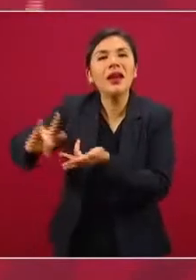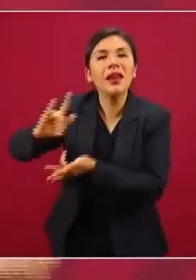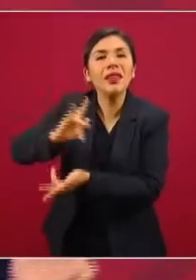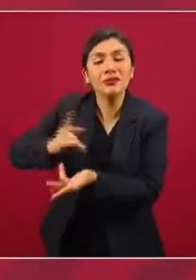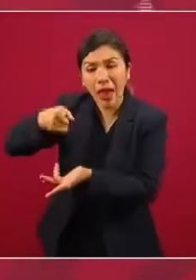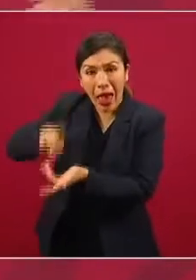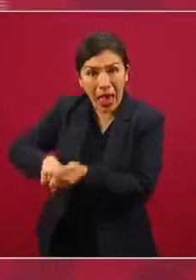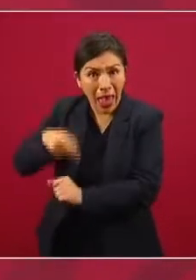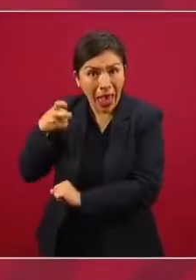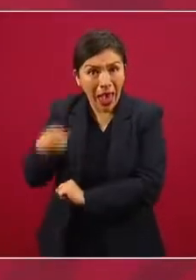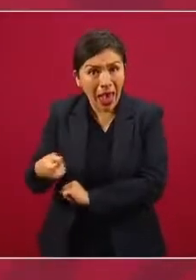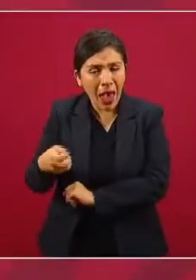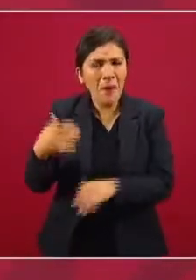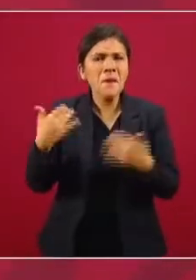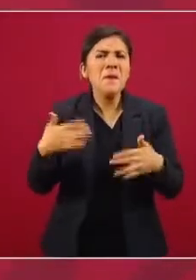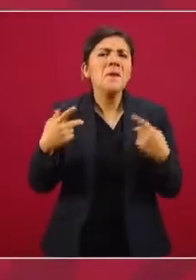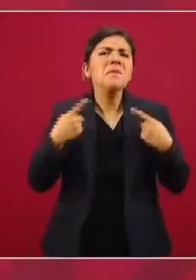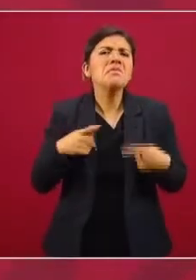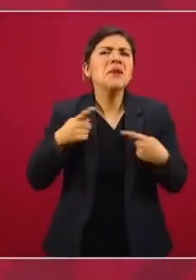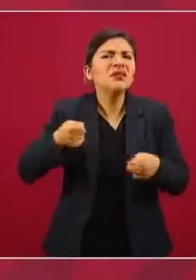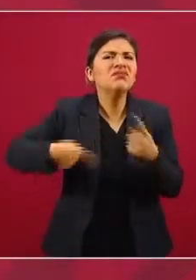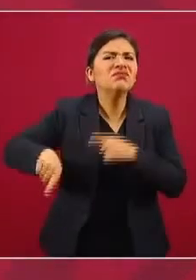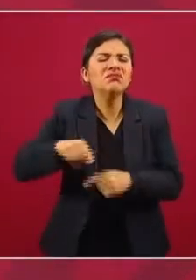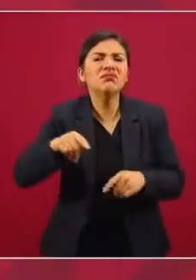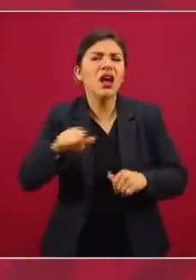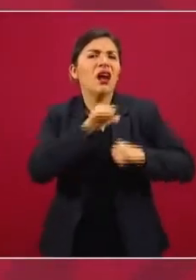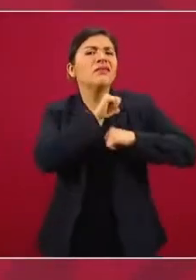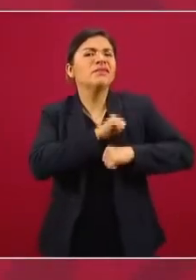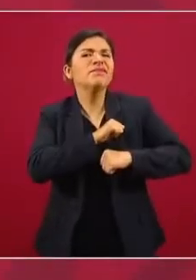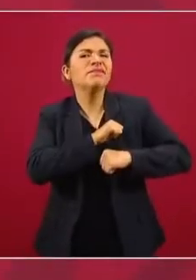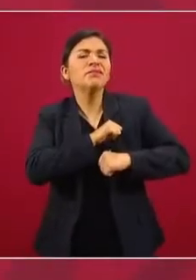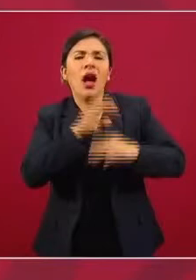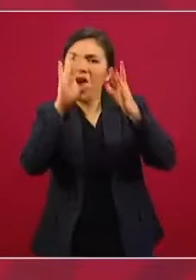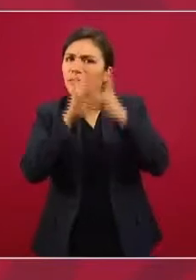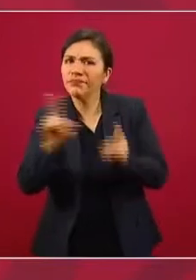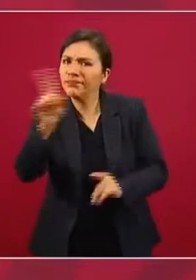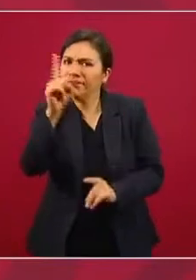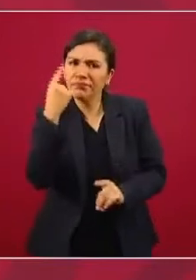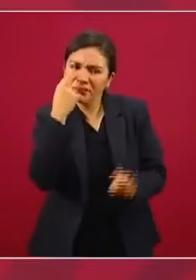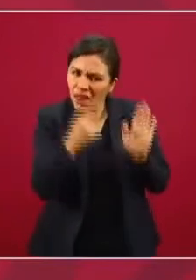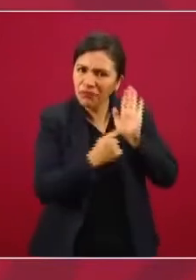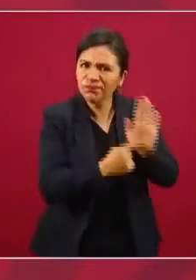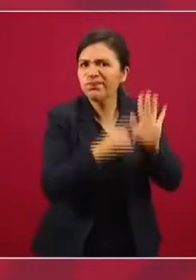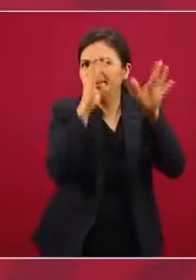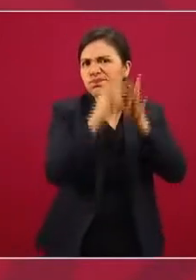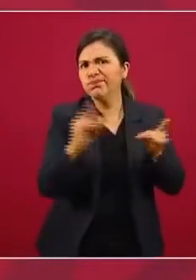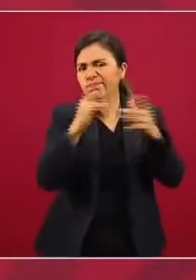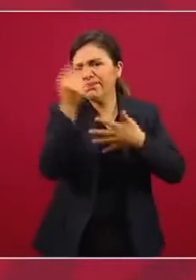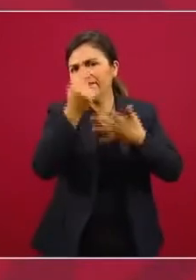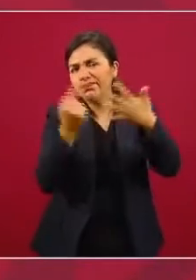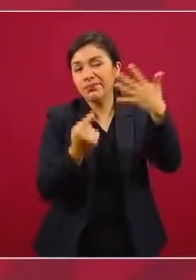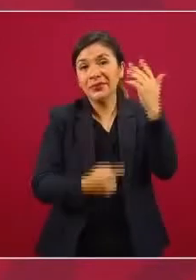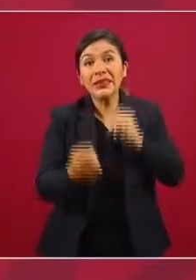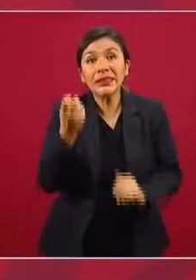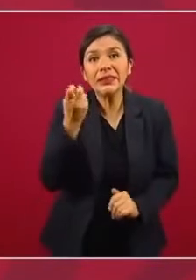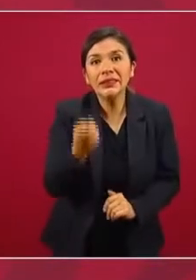se hace cargo de aclarar. Eso es muy